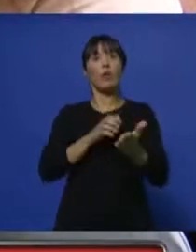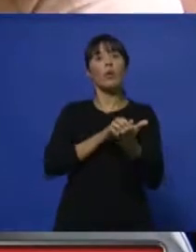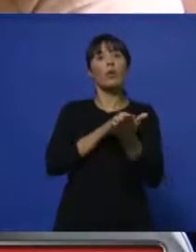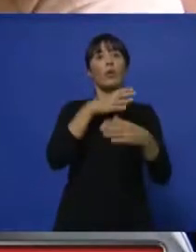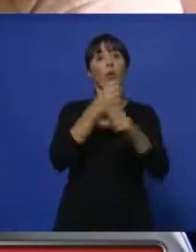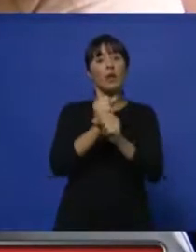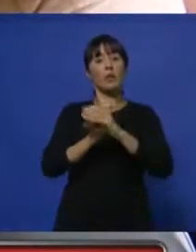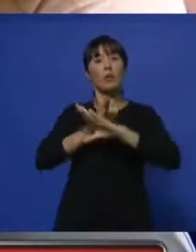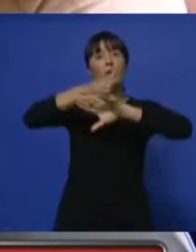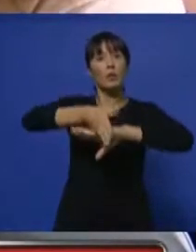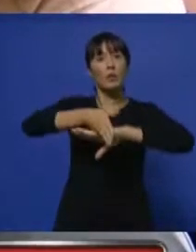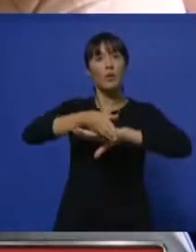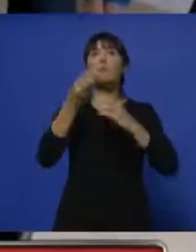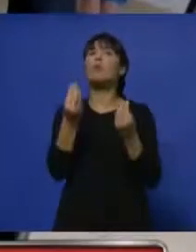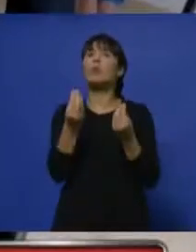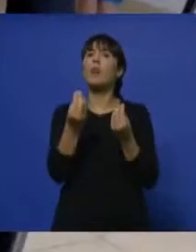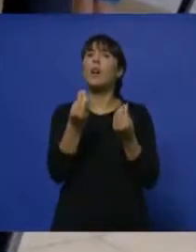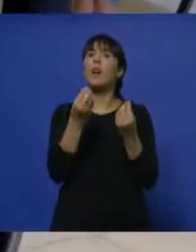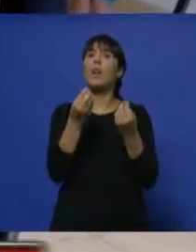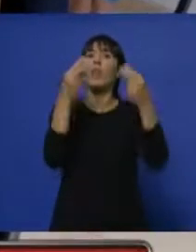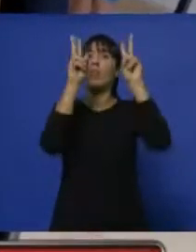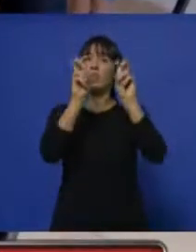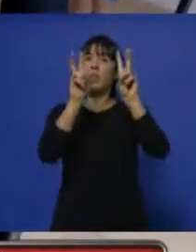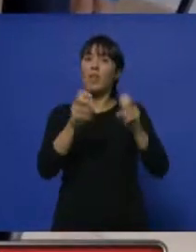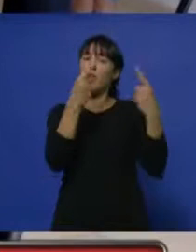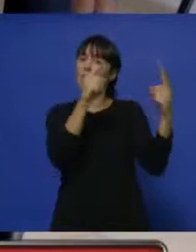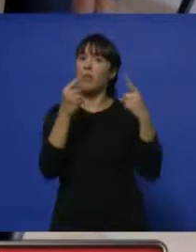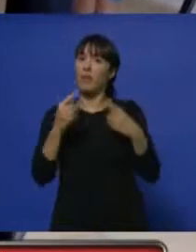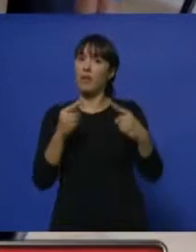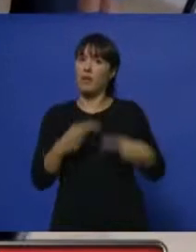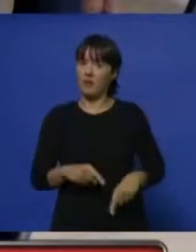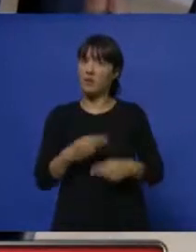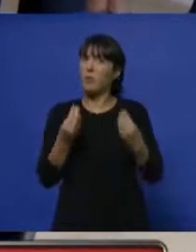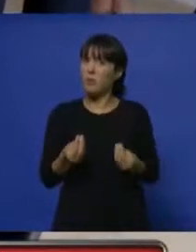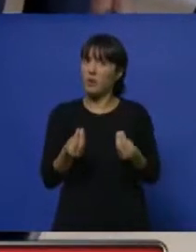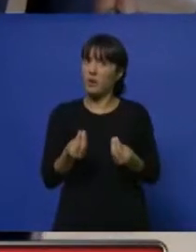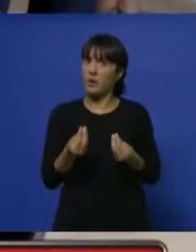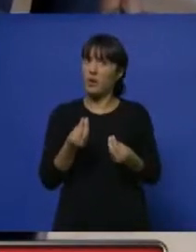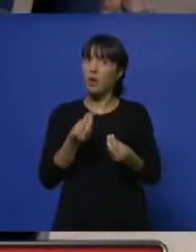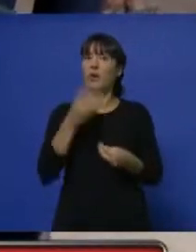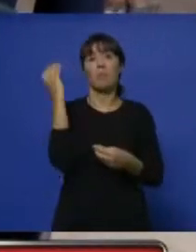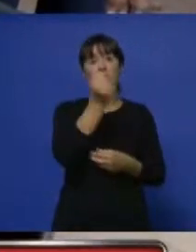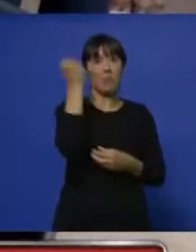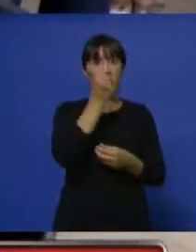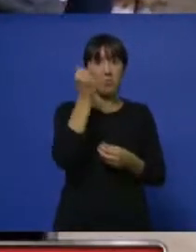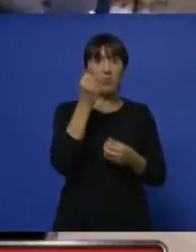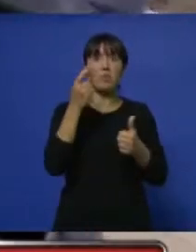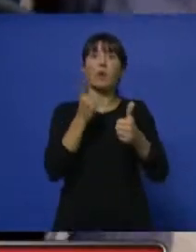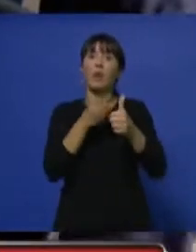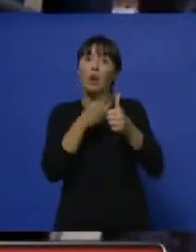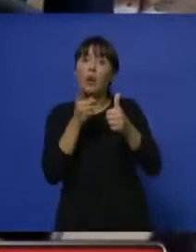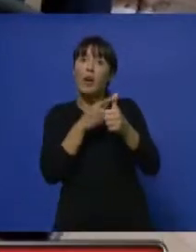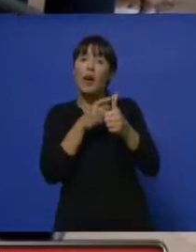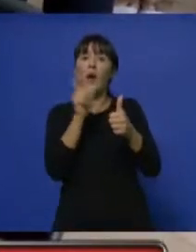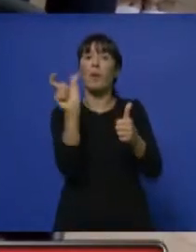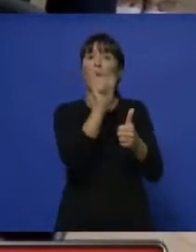Esto por múltiples razones, pero fundamentalmente porque hacerlo de esta manera hace que el boleto sea